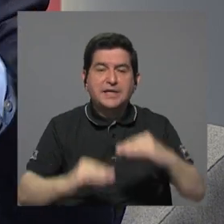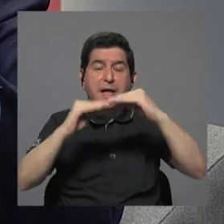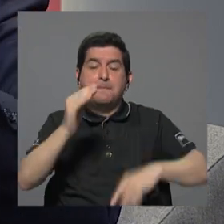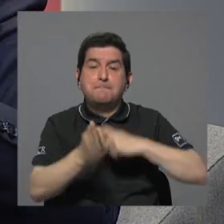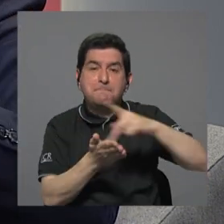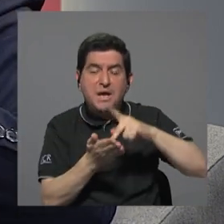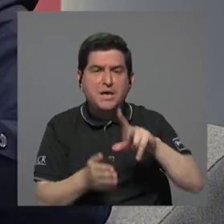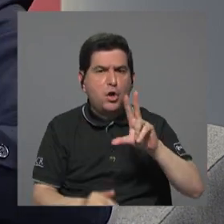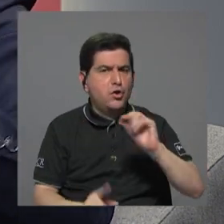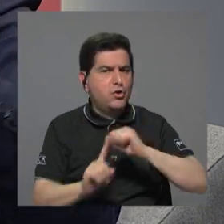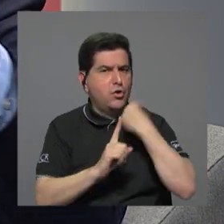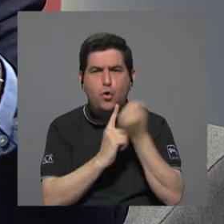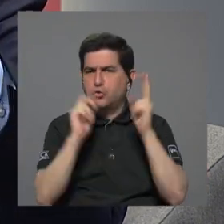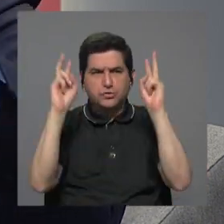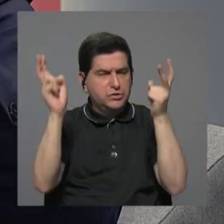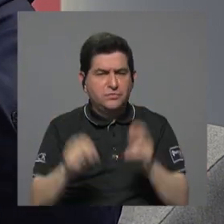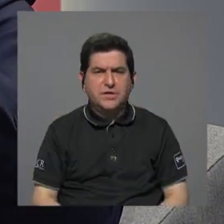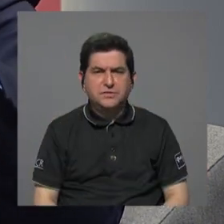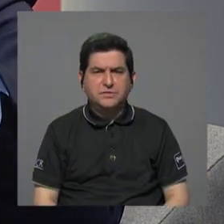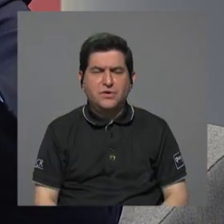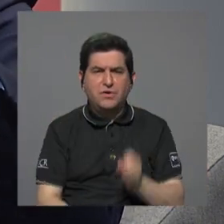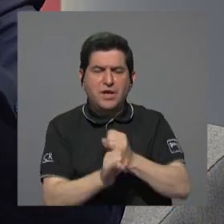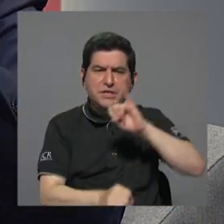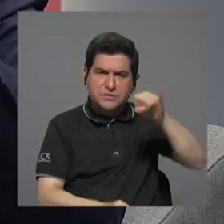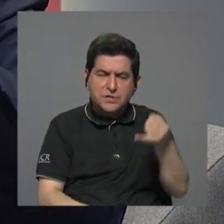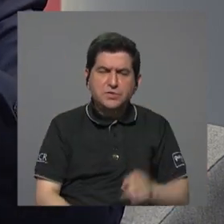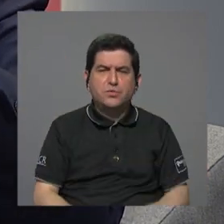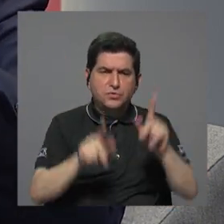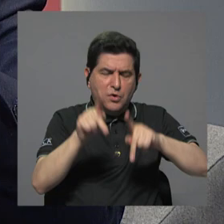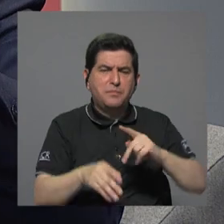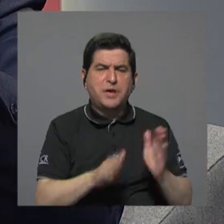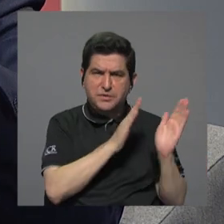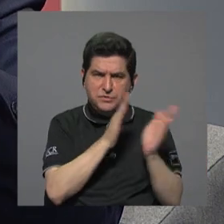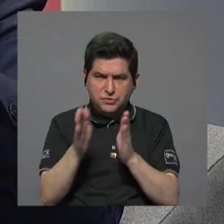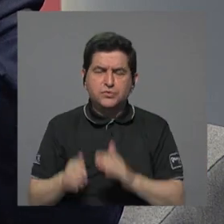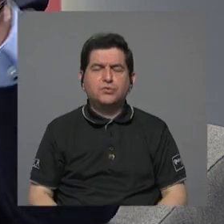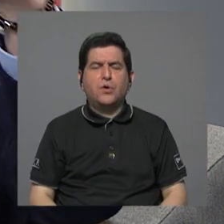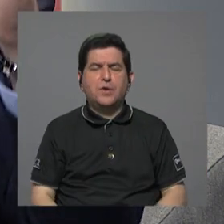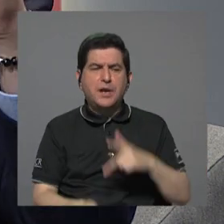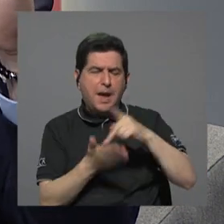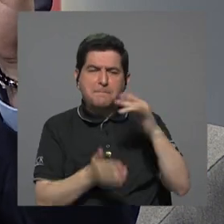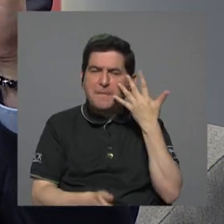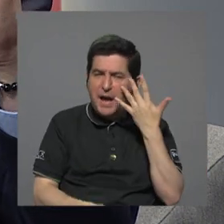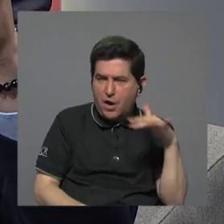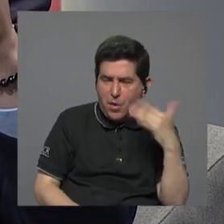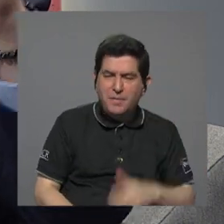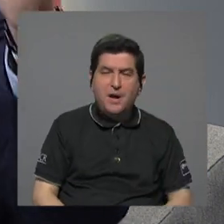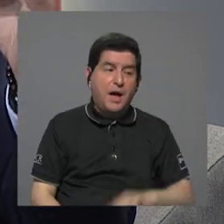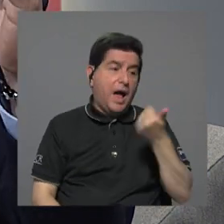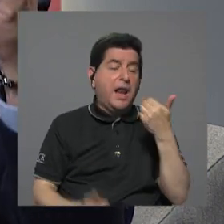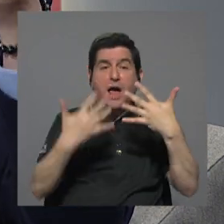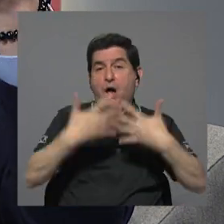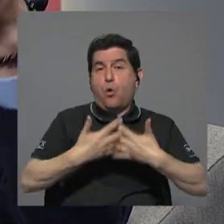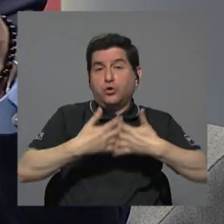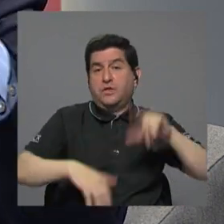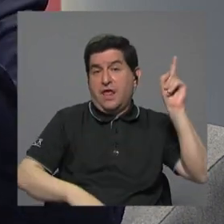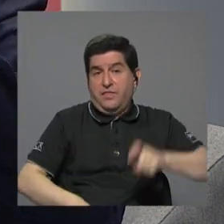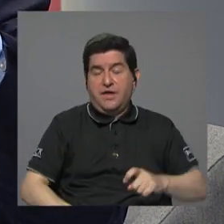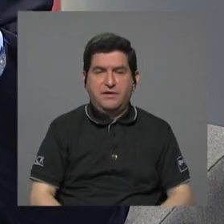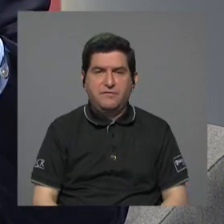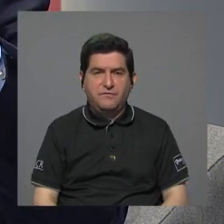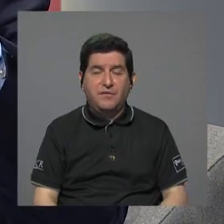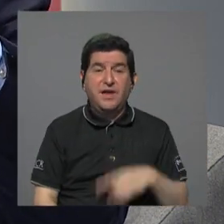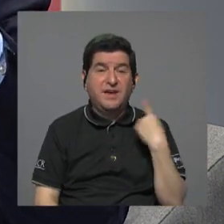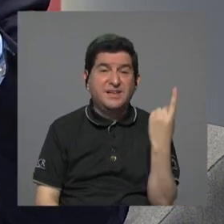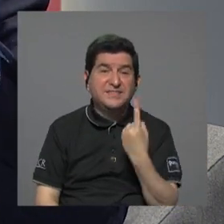no debería ser ese un tema o sea en Japdeva debería ganar una persona con cierta preparación al menos parecido a lo que gana en la otra empresa porque si nos vamos